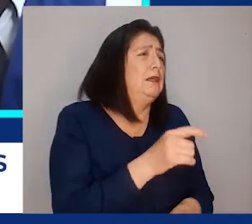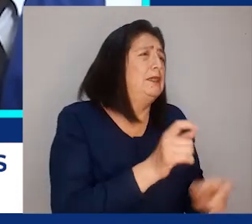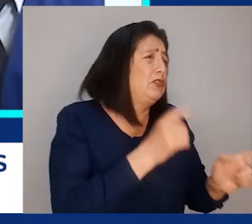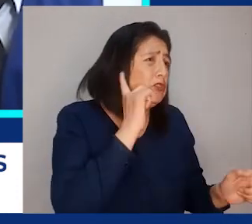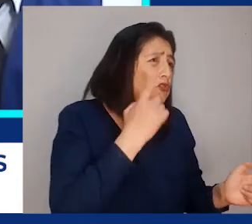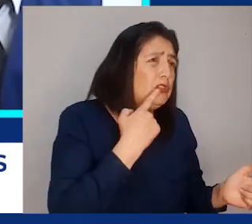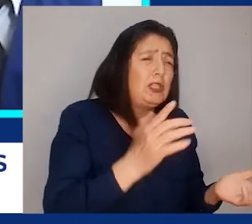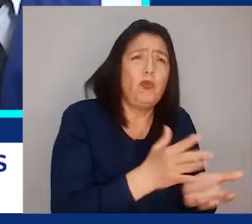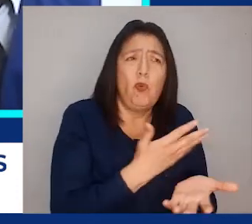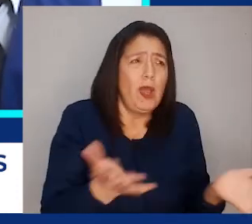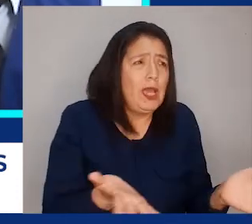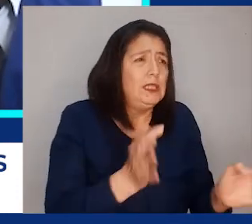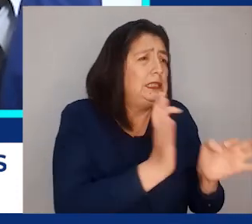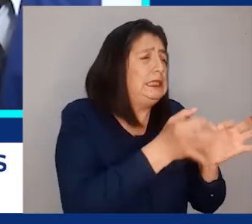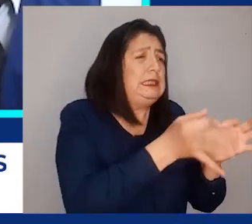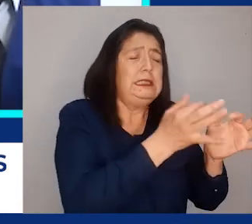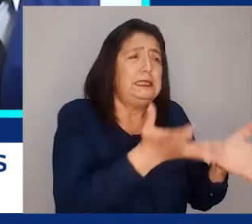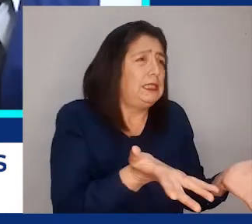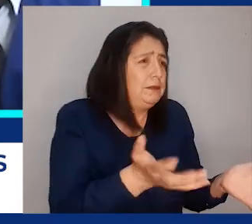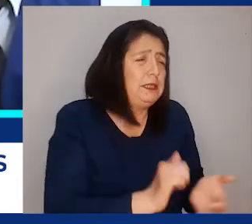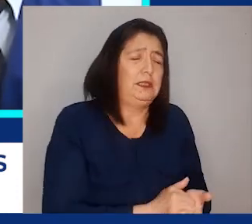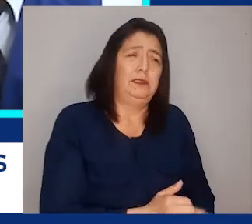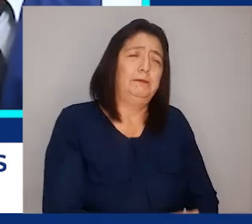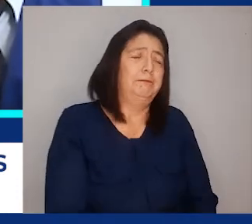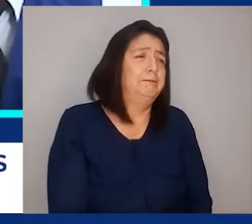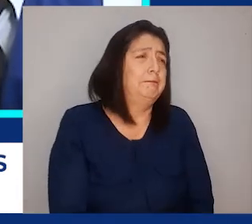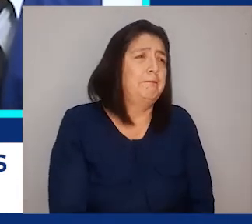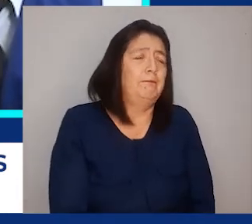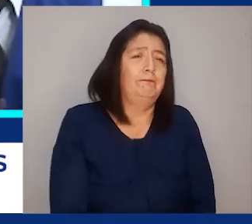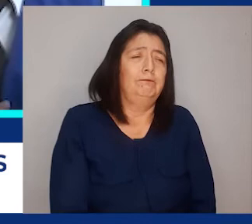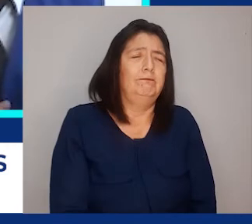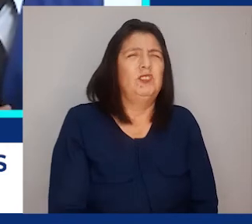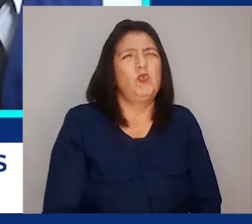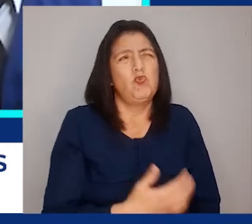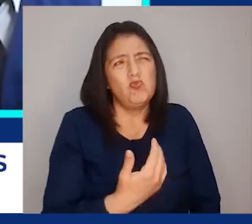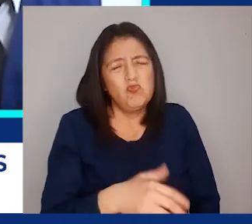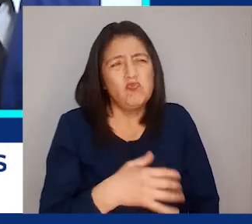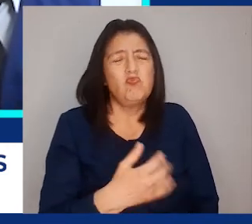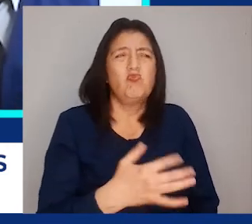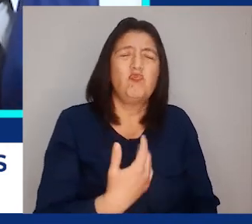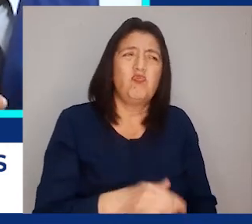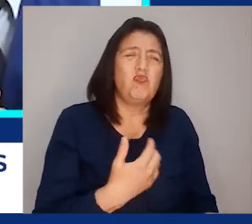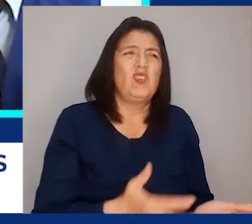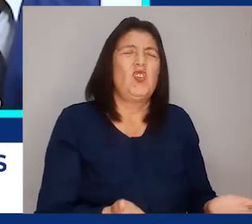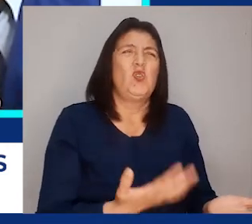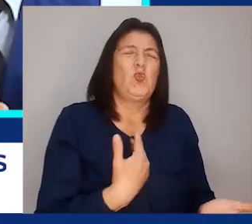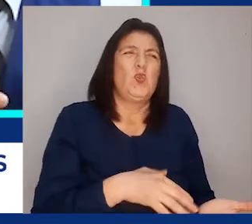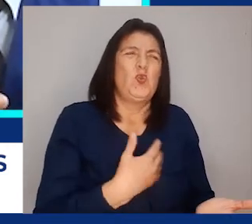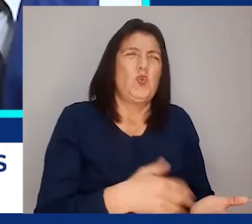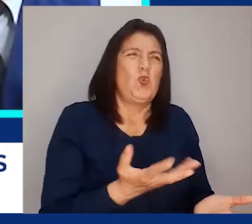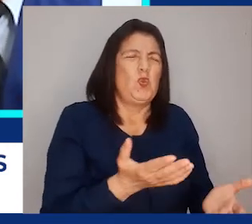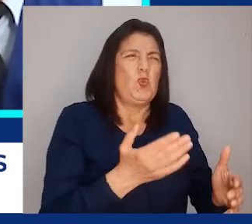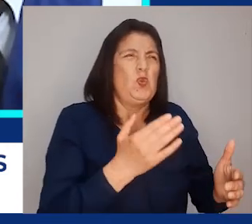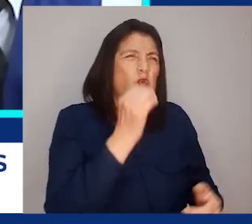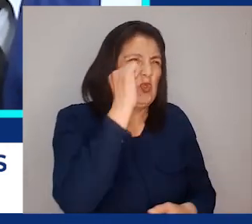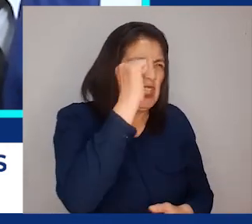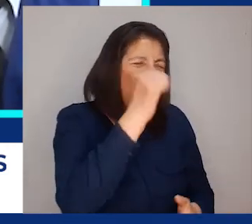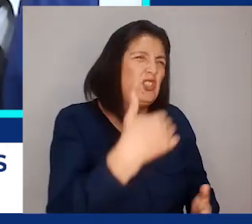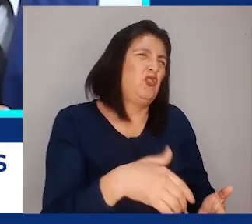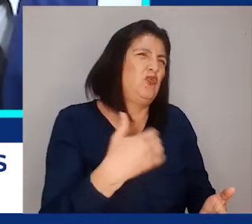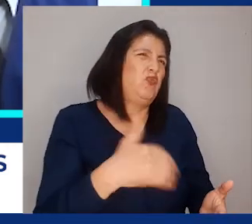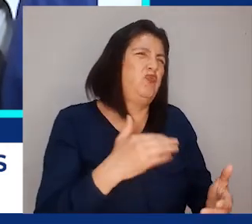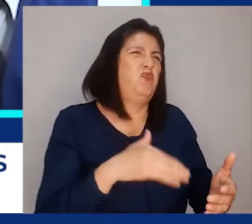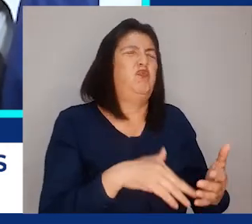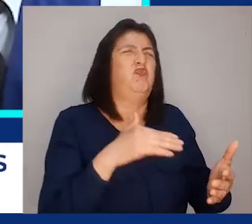auditiva, no cuentan con un intérprete en lenguaje de señas. Se han visto una restricción en el